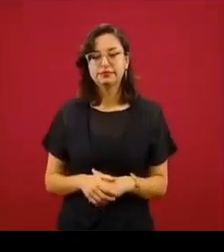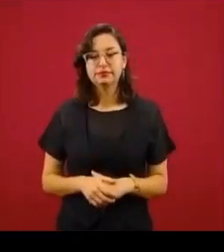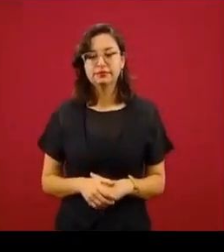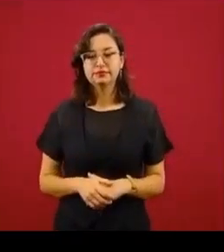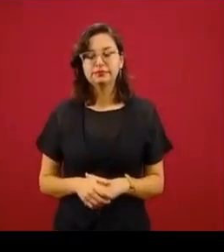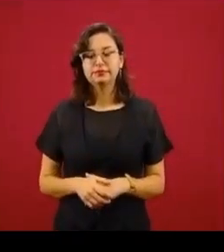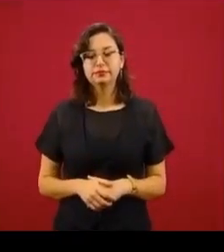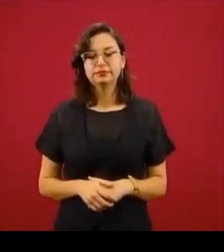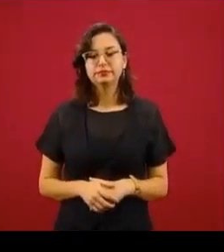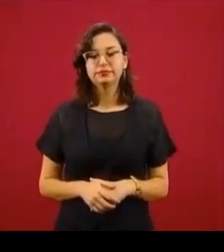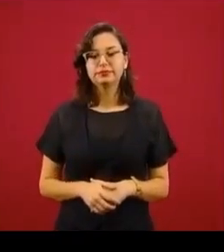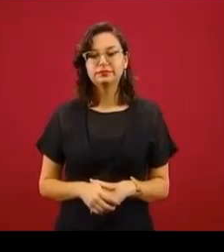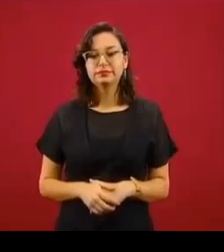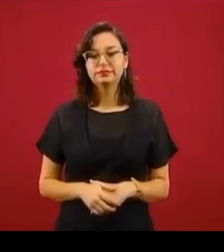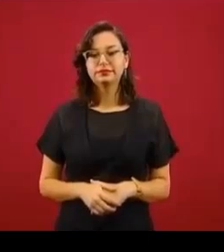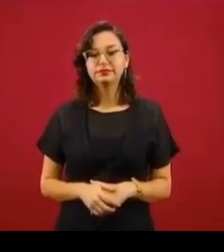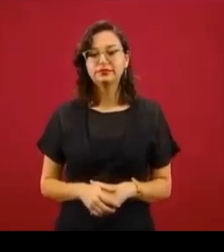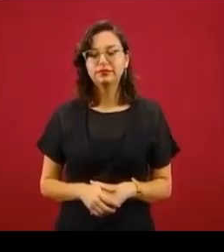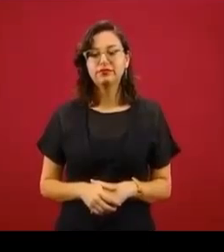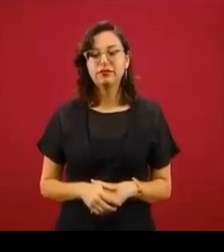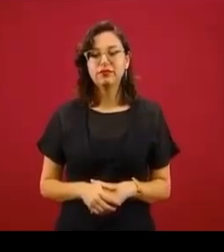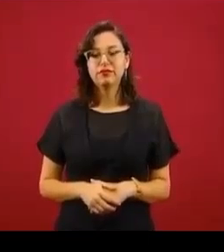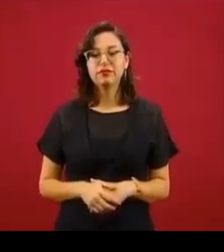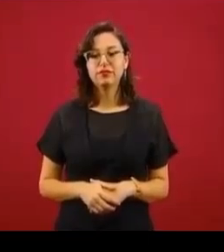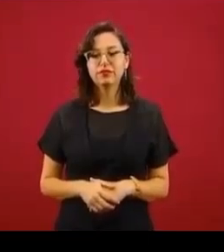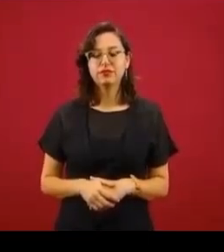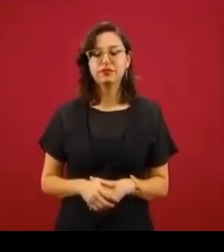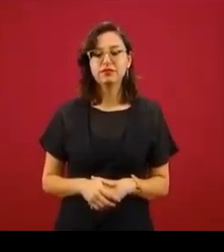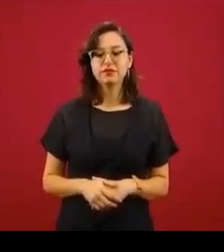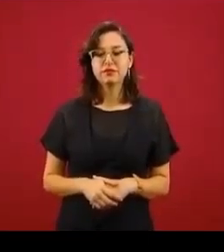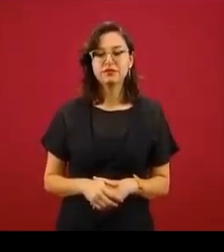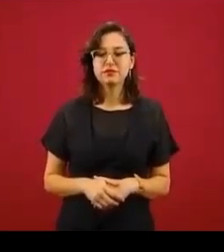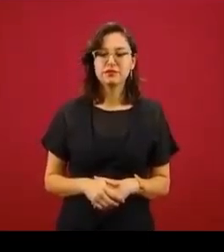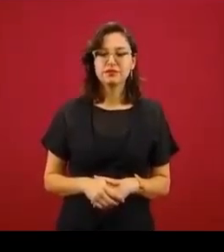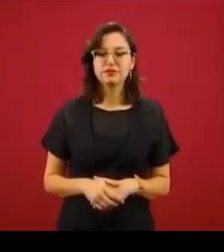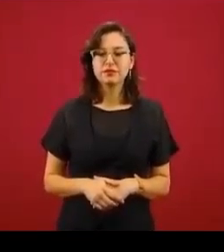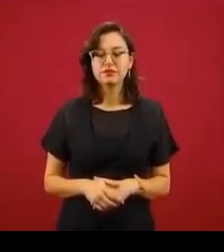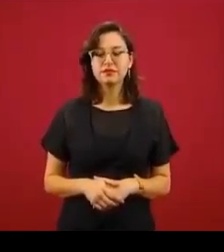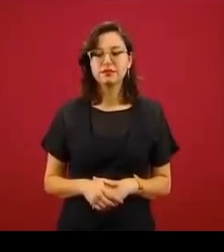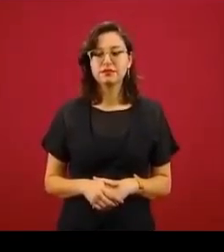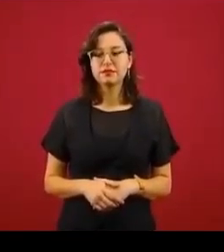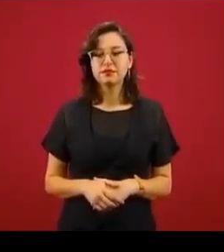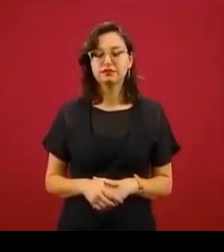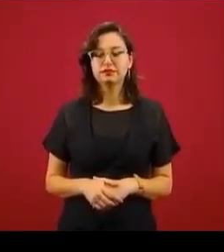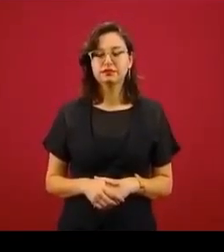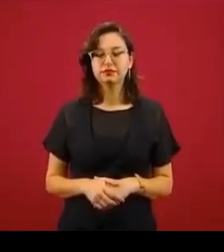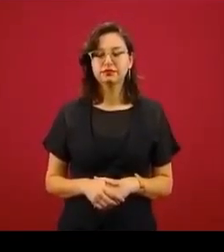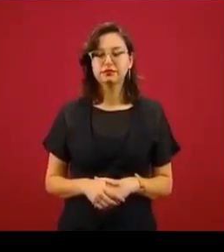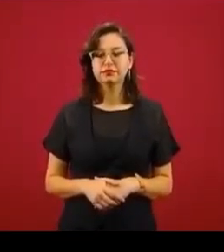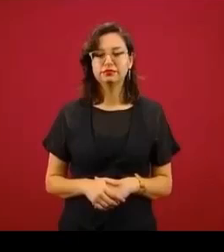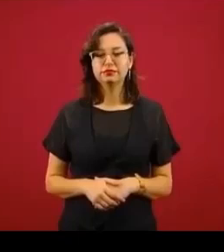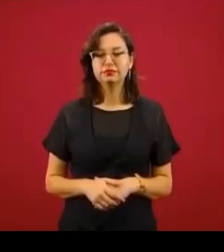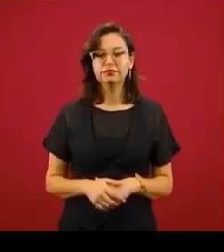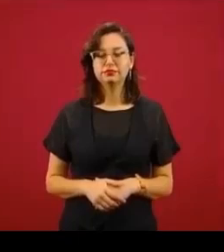Entonces, y además, todo esto ayuda